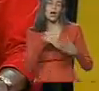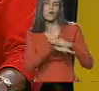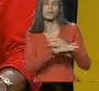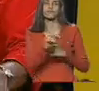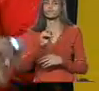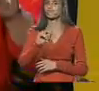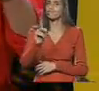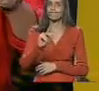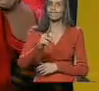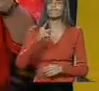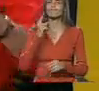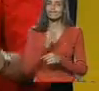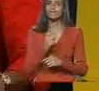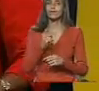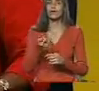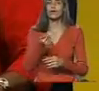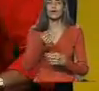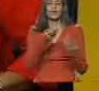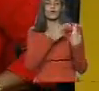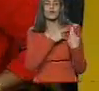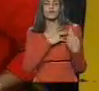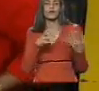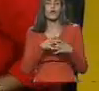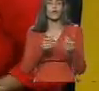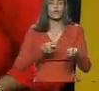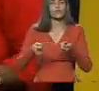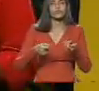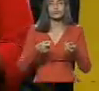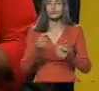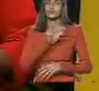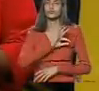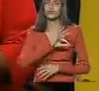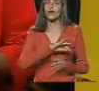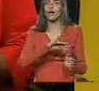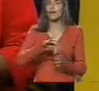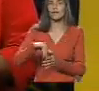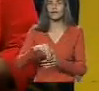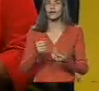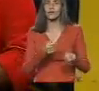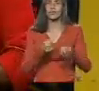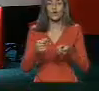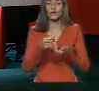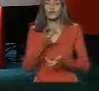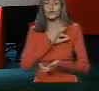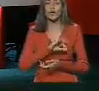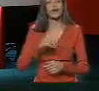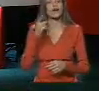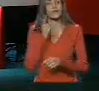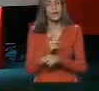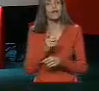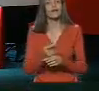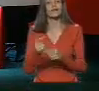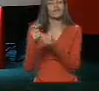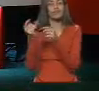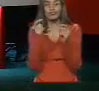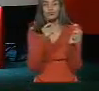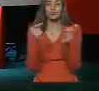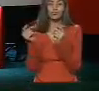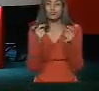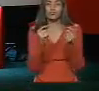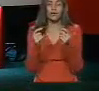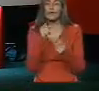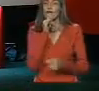ahí, es que el partido tiene que asumir la Contraloría Social. Además de la Contraloría de la Sociedad, el partido tiene que discutir esto,